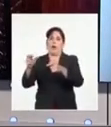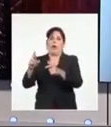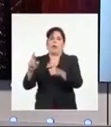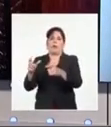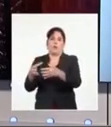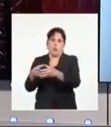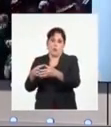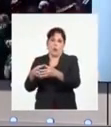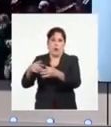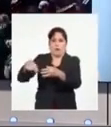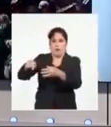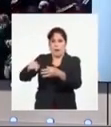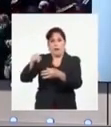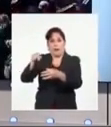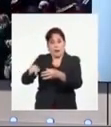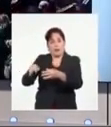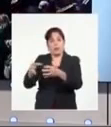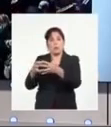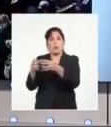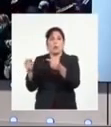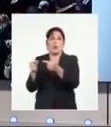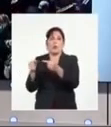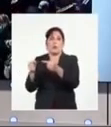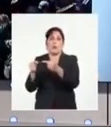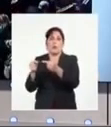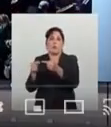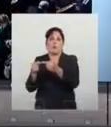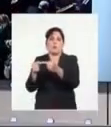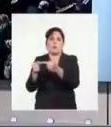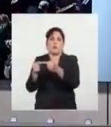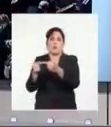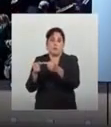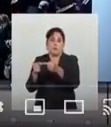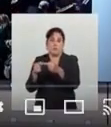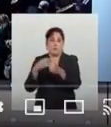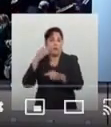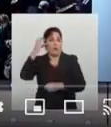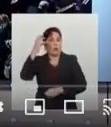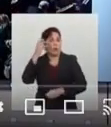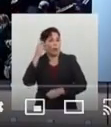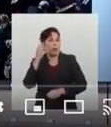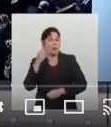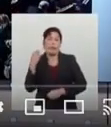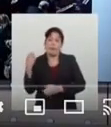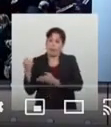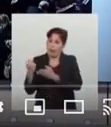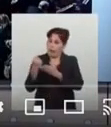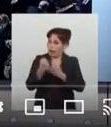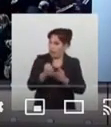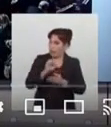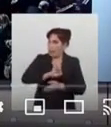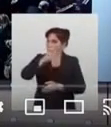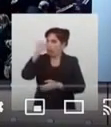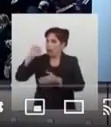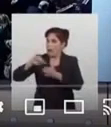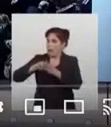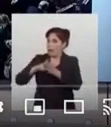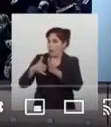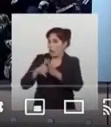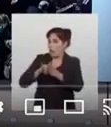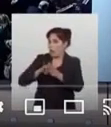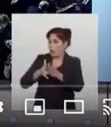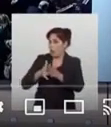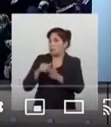por tanto se ubica en la oposición al gobierno demócrata de Biden, porque si no se dan la mano para lograr proyectos con apoyo bipartidista,